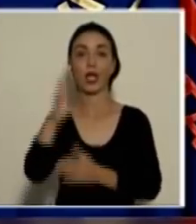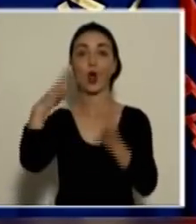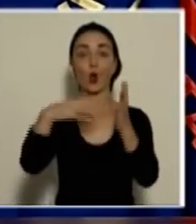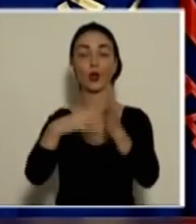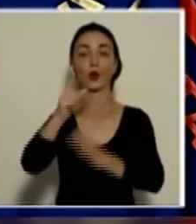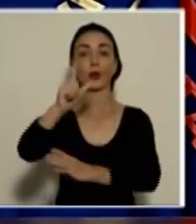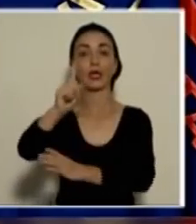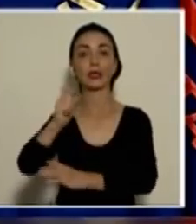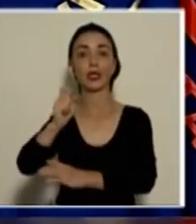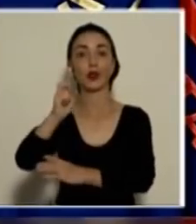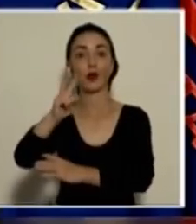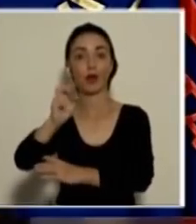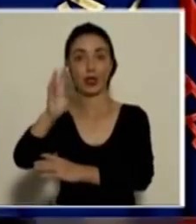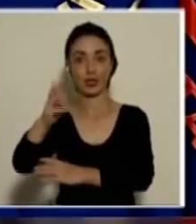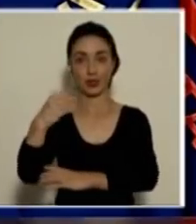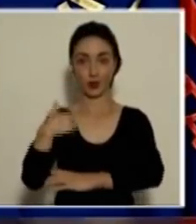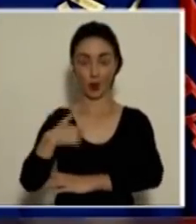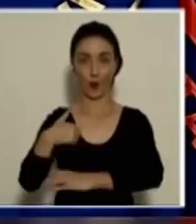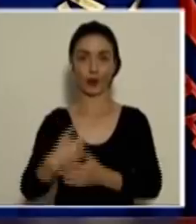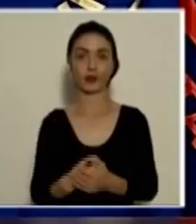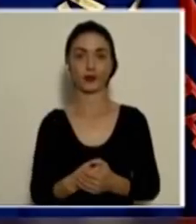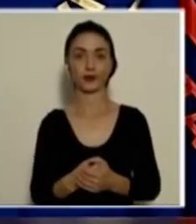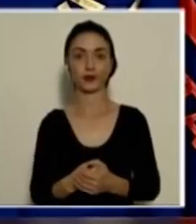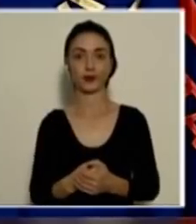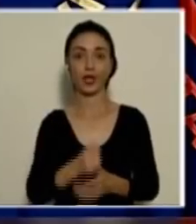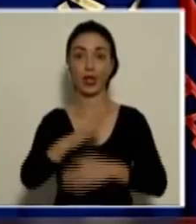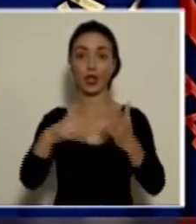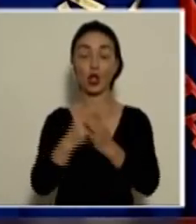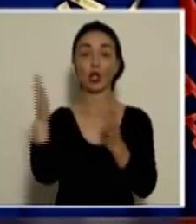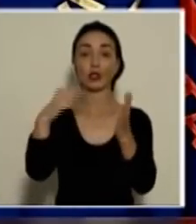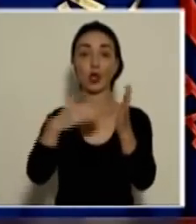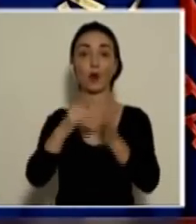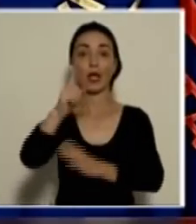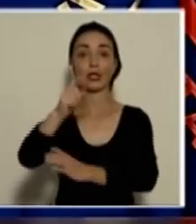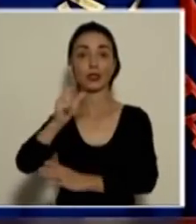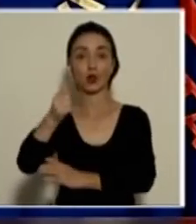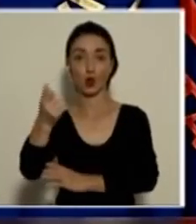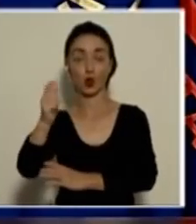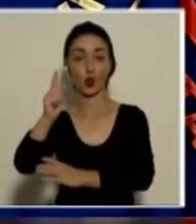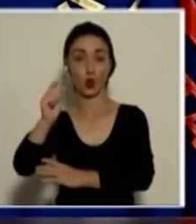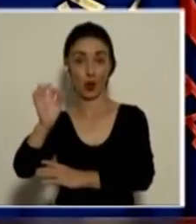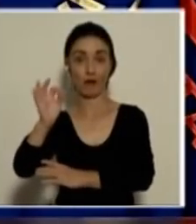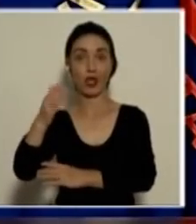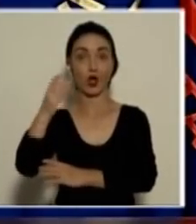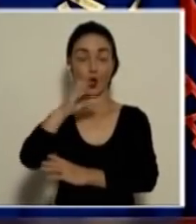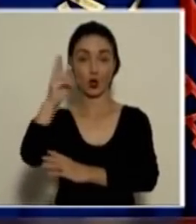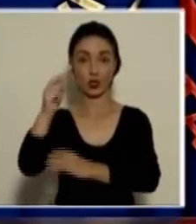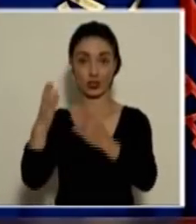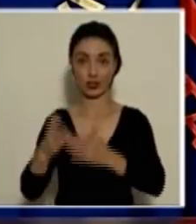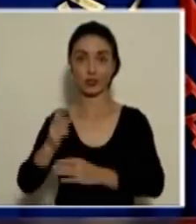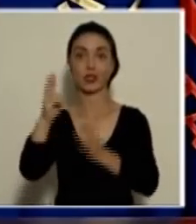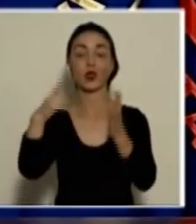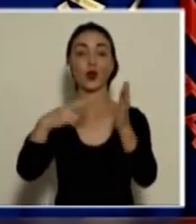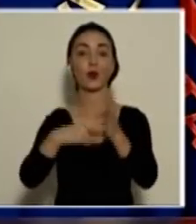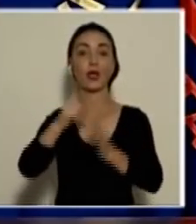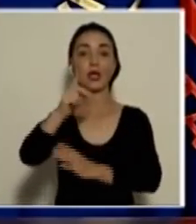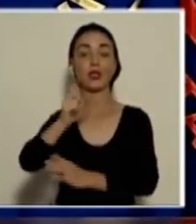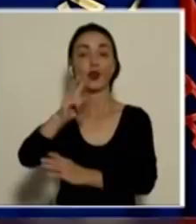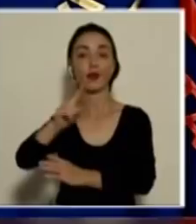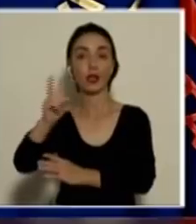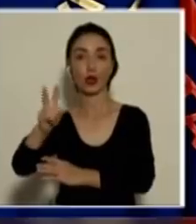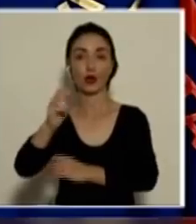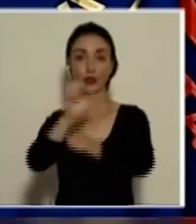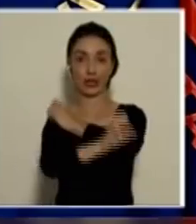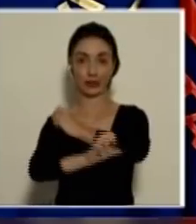4.126 hombres, de los cuales 5.109 son costarricenses y 2.122